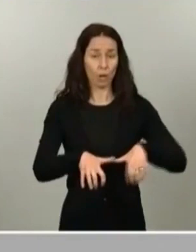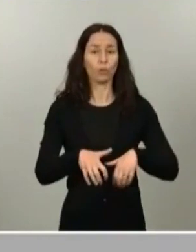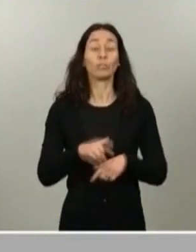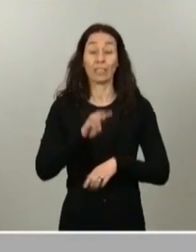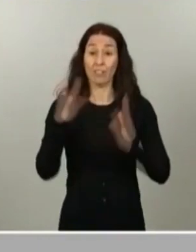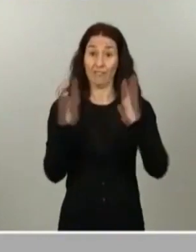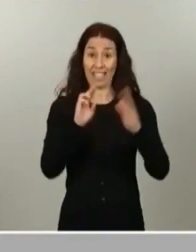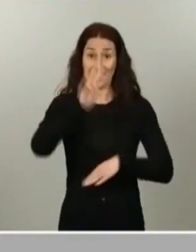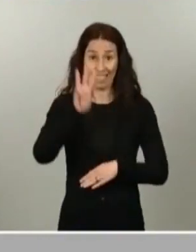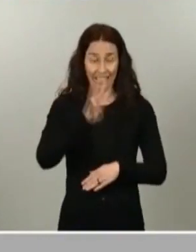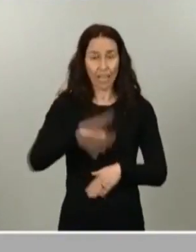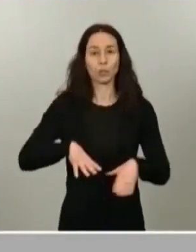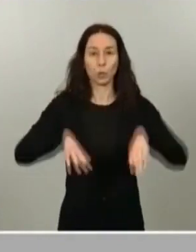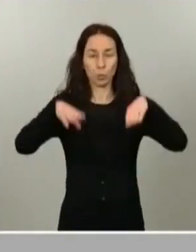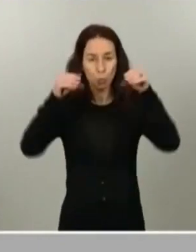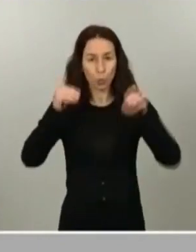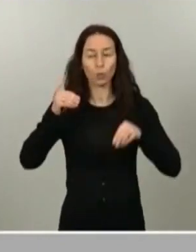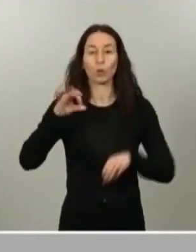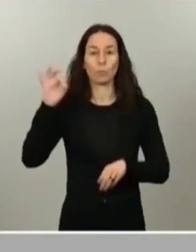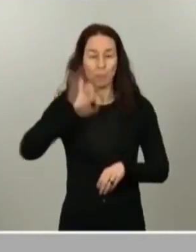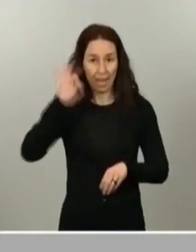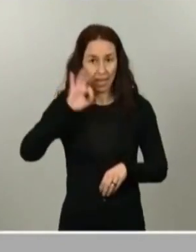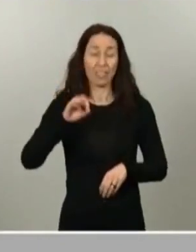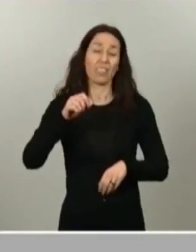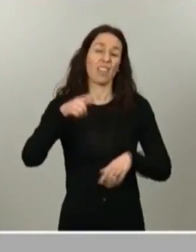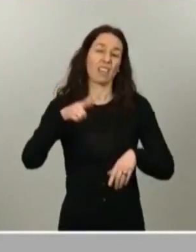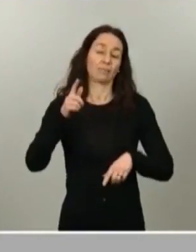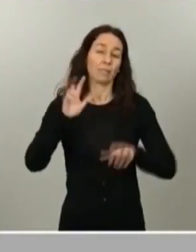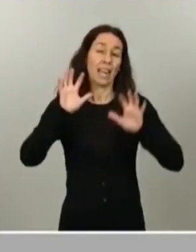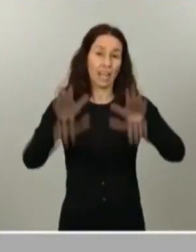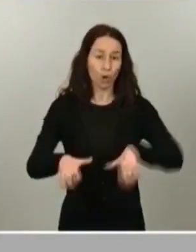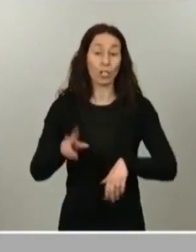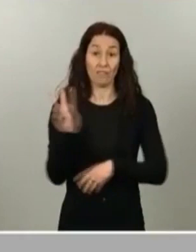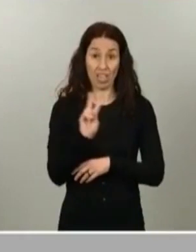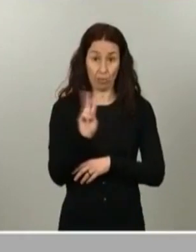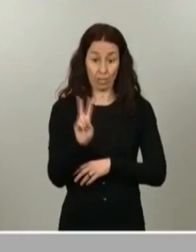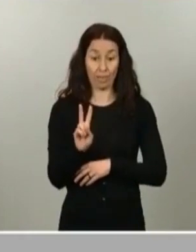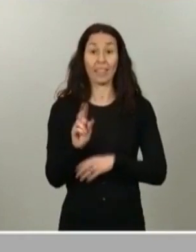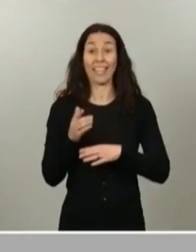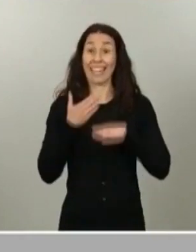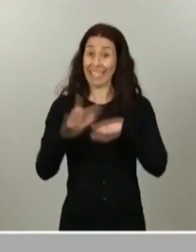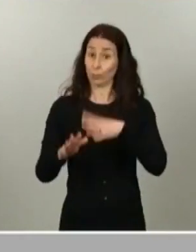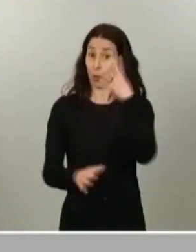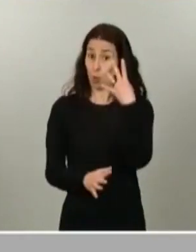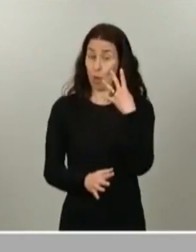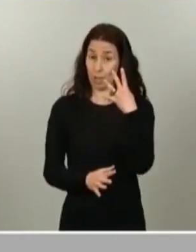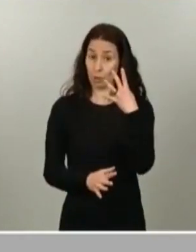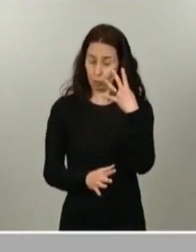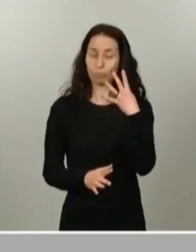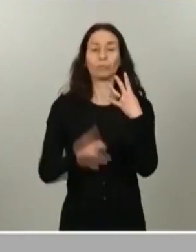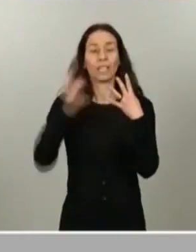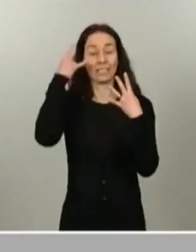provincias de Burgos, Palencia, León, Zamora y Valladolid y las otras cuatro provincias, Salamanca, Ávila,